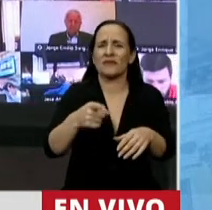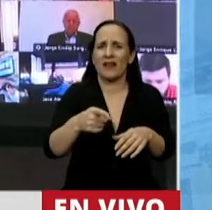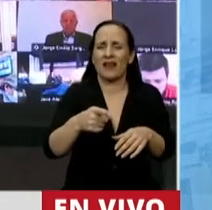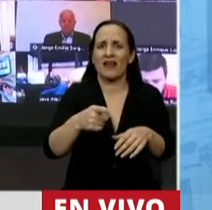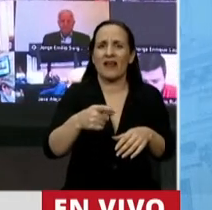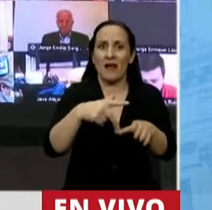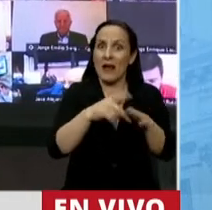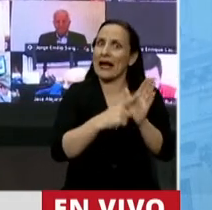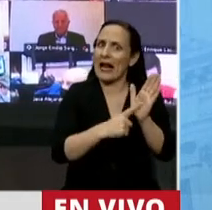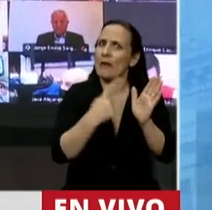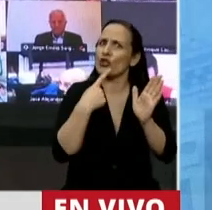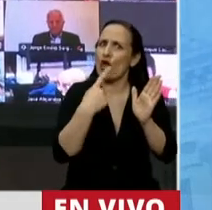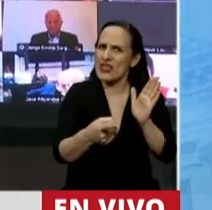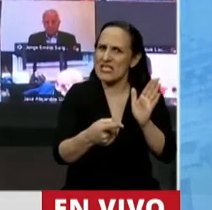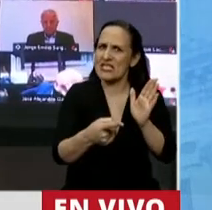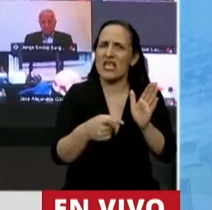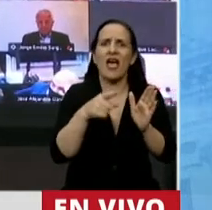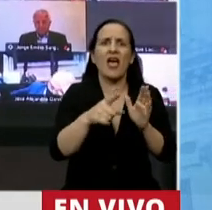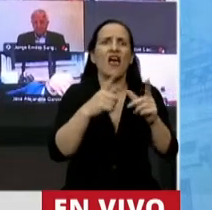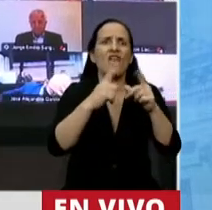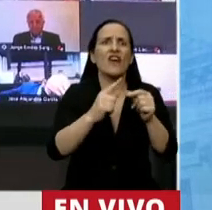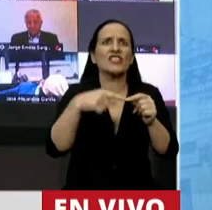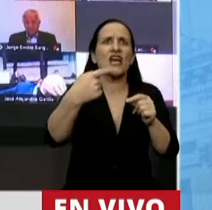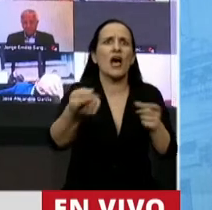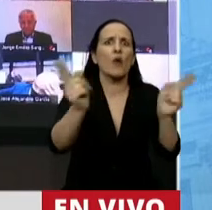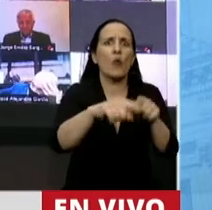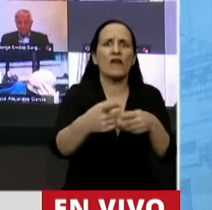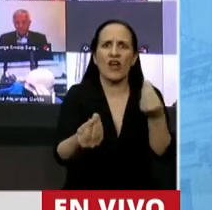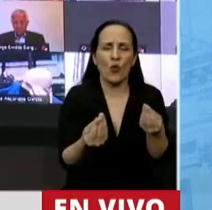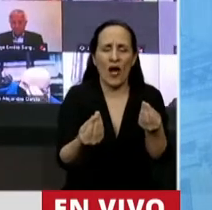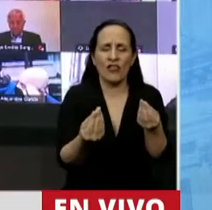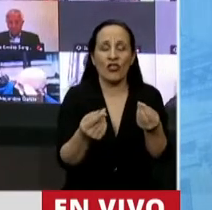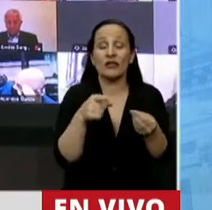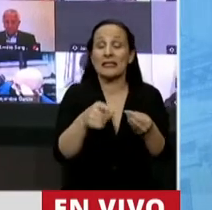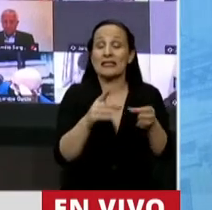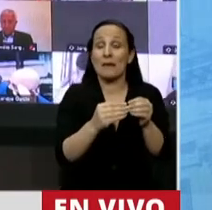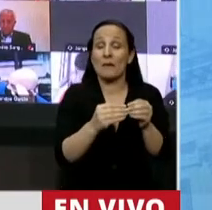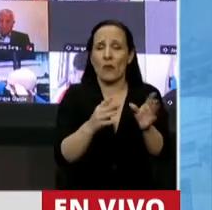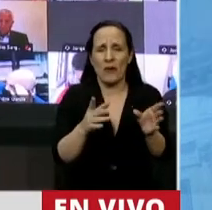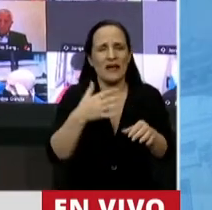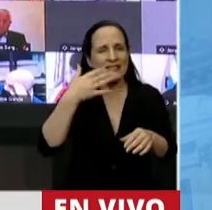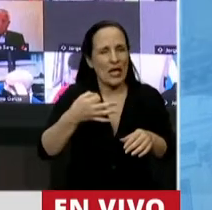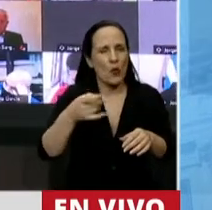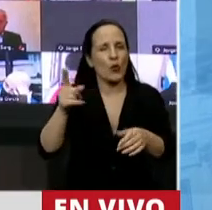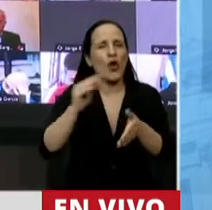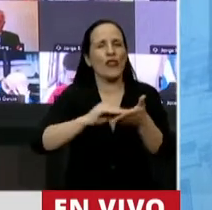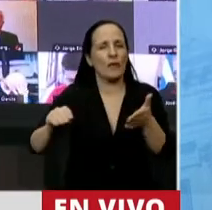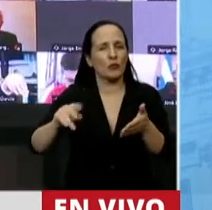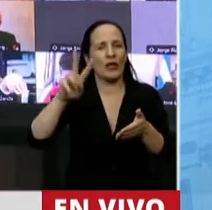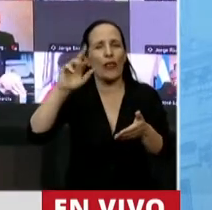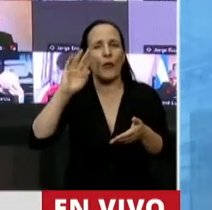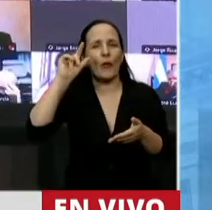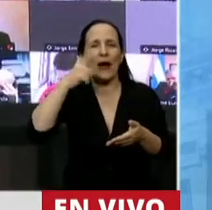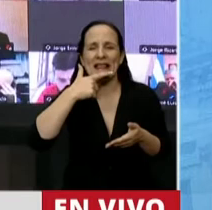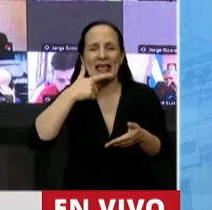como explica el reglamento, sin fijar cuándo era la reanudación, ese lamentable inconveniente. Estoy seguro que el diputado Valdés estará